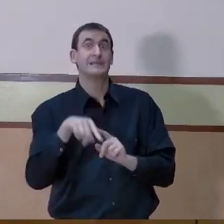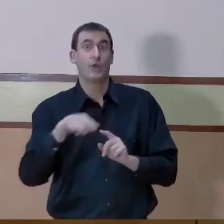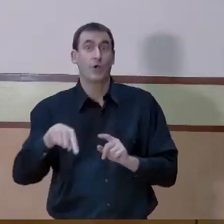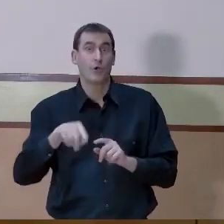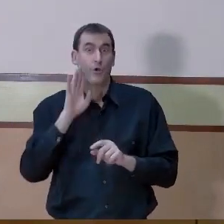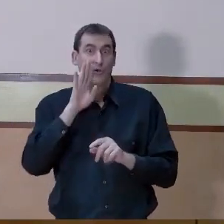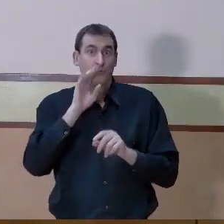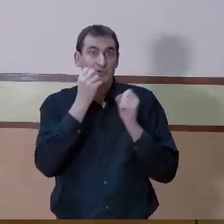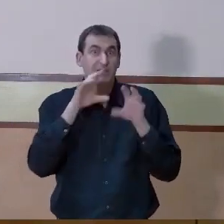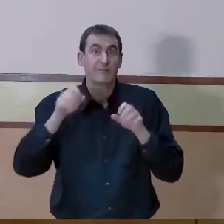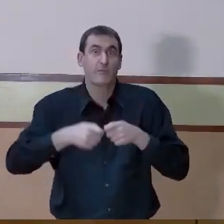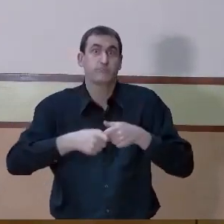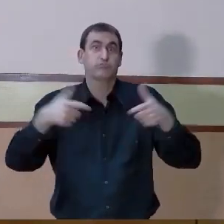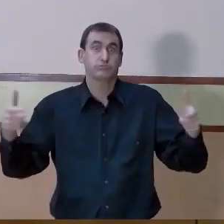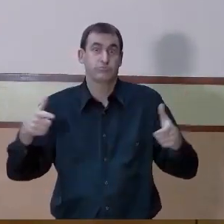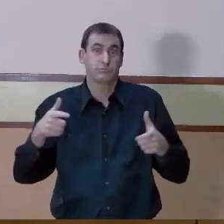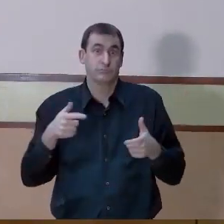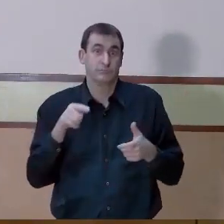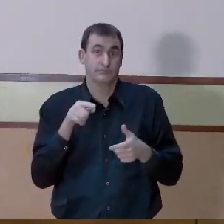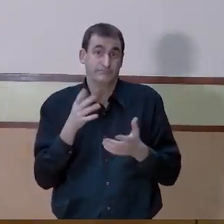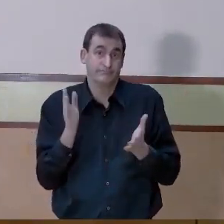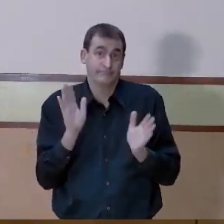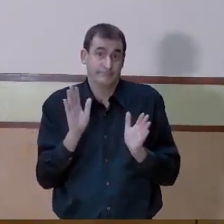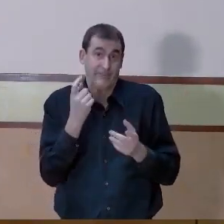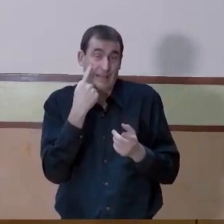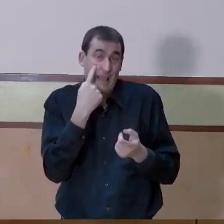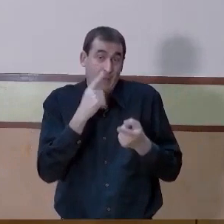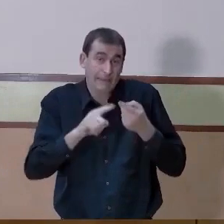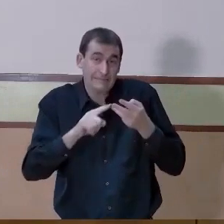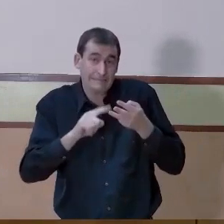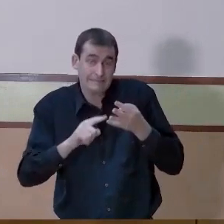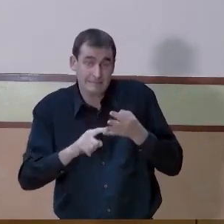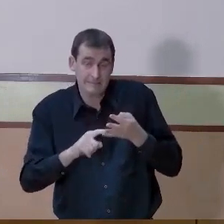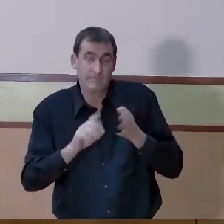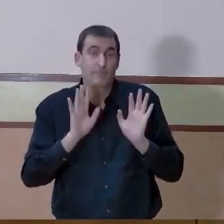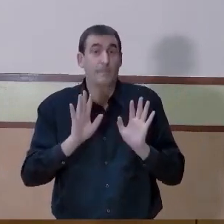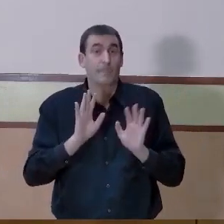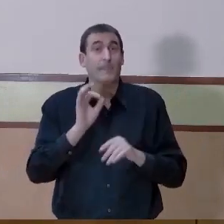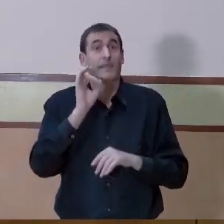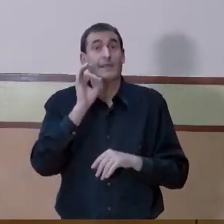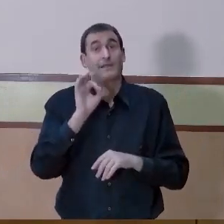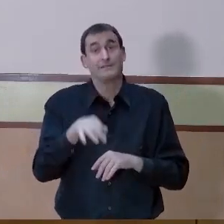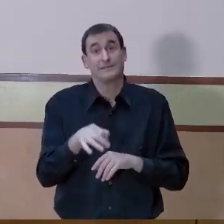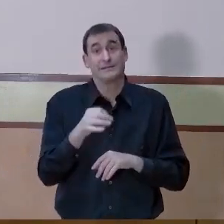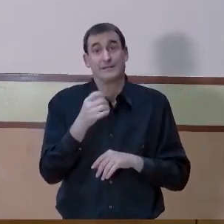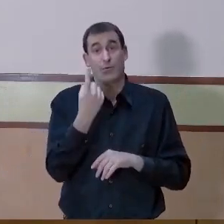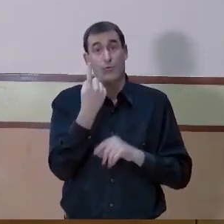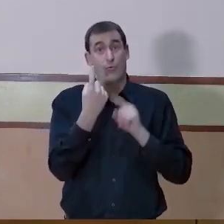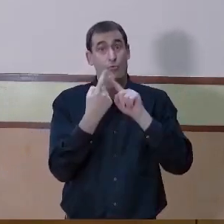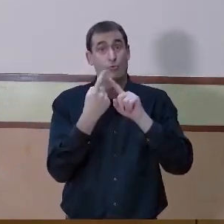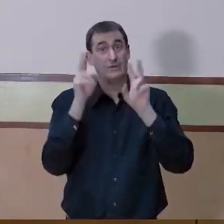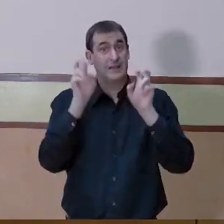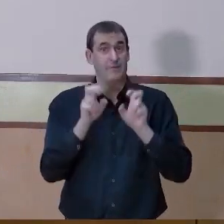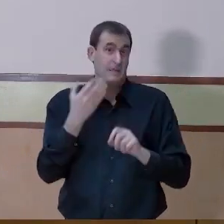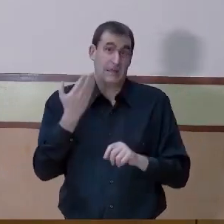esta es la situación, digamos, en cuanto a número de casos. Hay un elemento que sí que es clave, y lo saben ustedes en todo lo que es